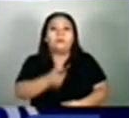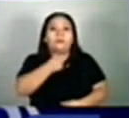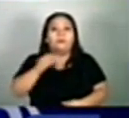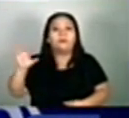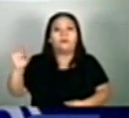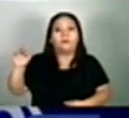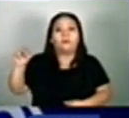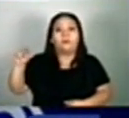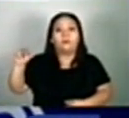Morales, Noticiero Hechos.